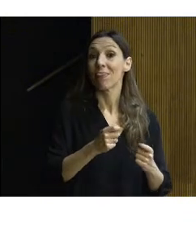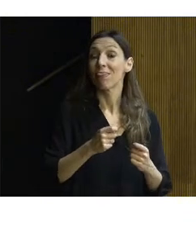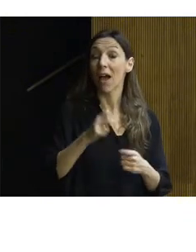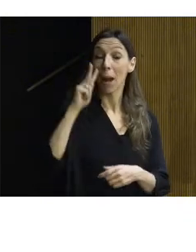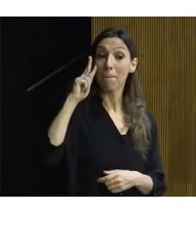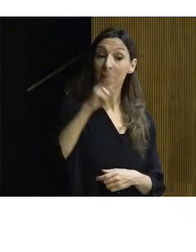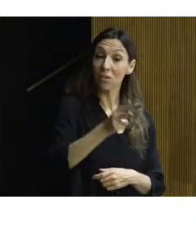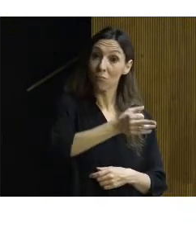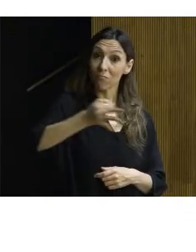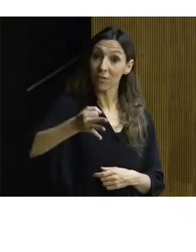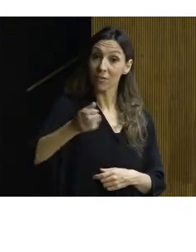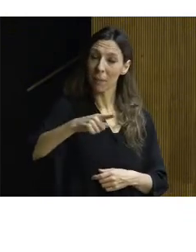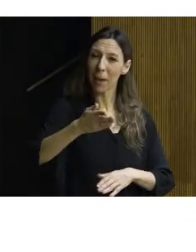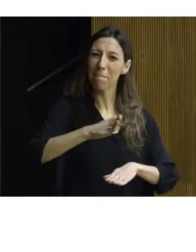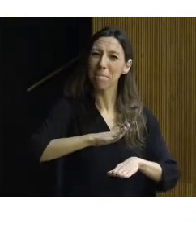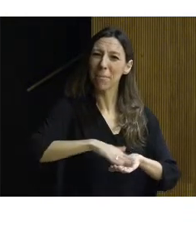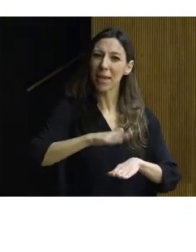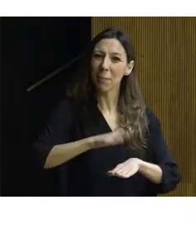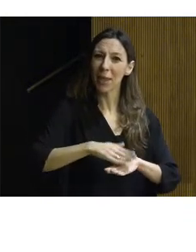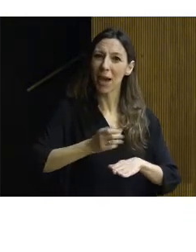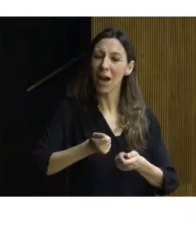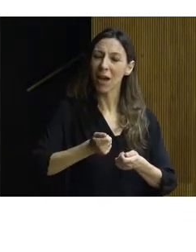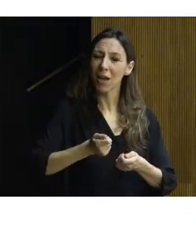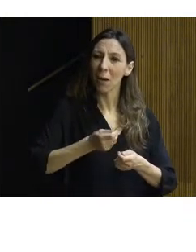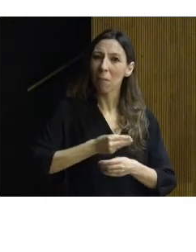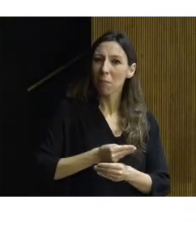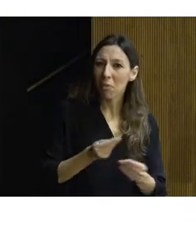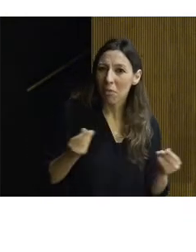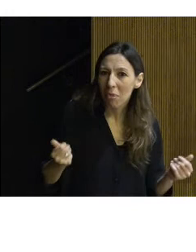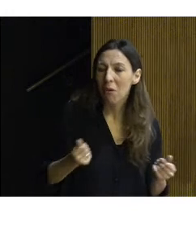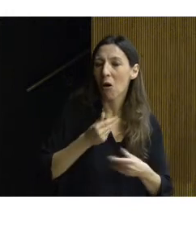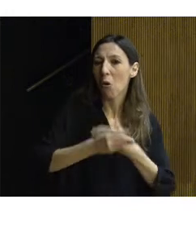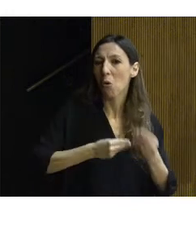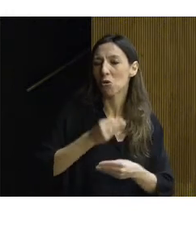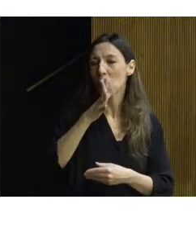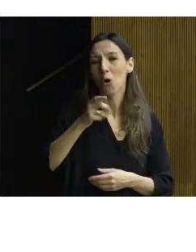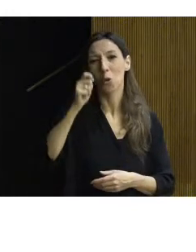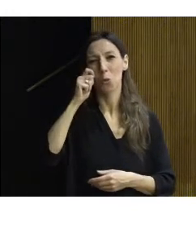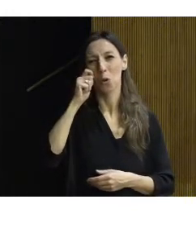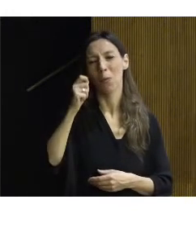visión y minimizando el desgaste de uso en aquellos bienes que reciben un gran número de visitantes.